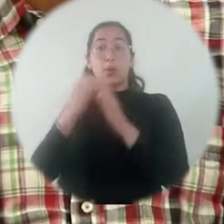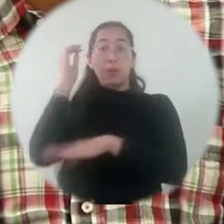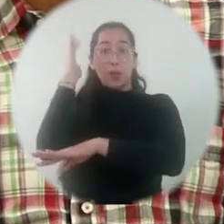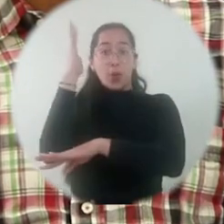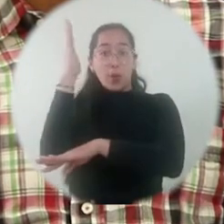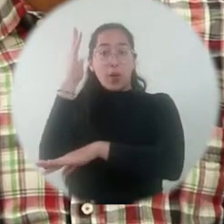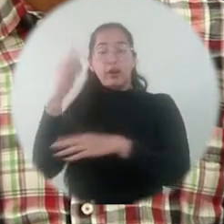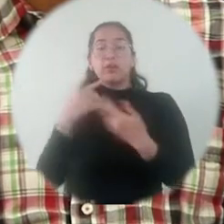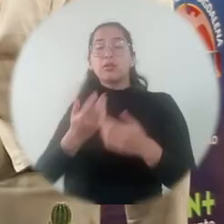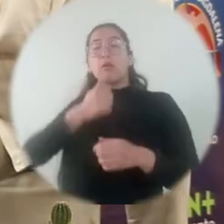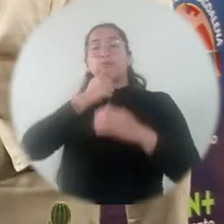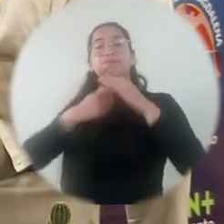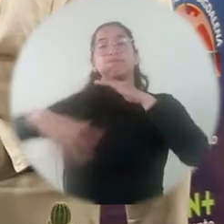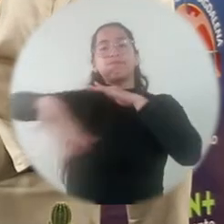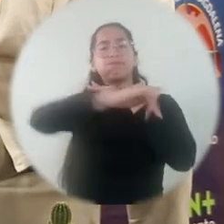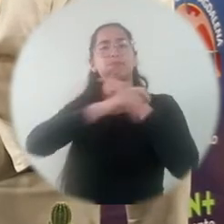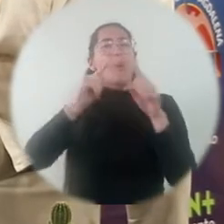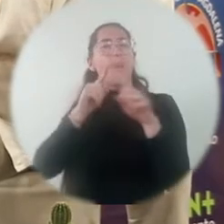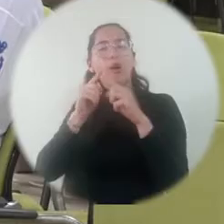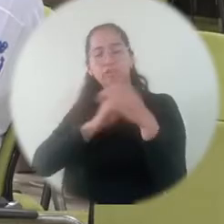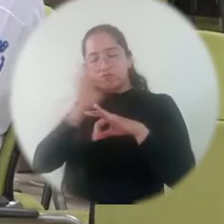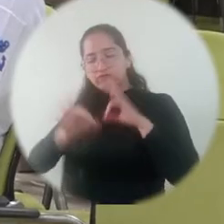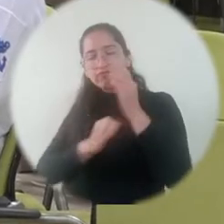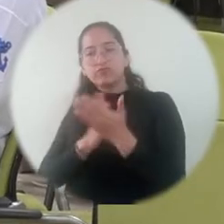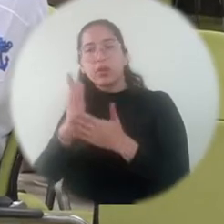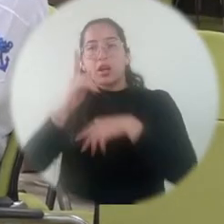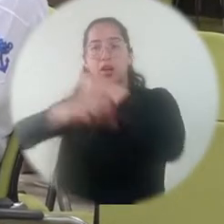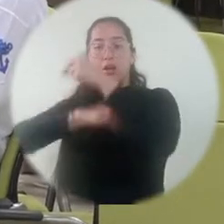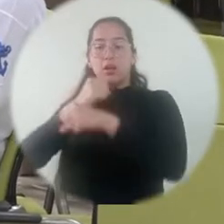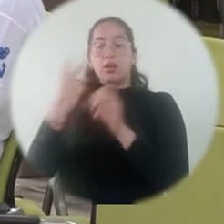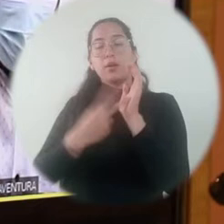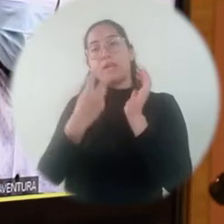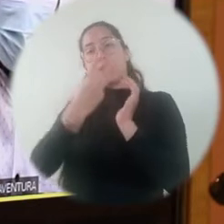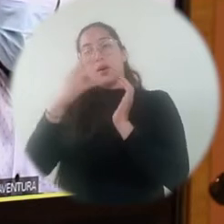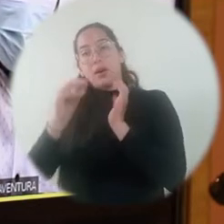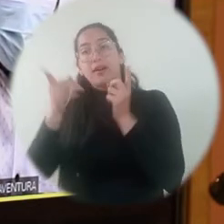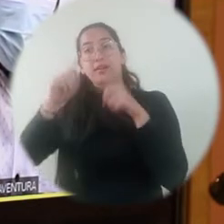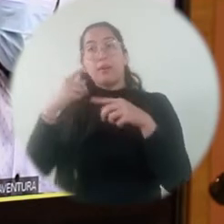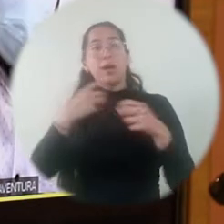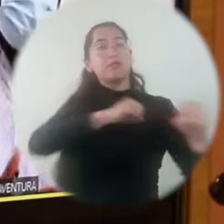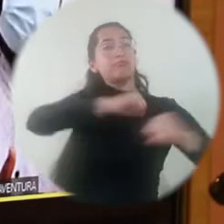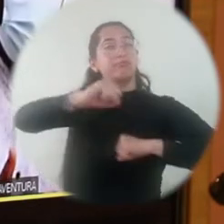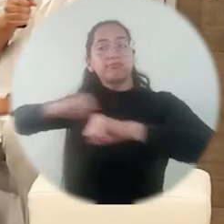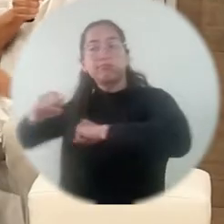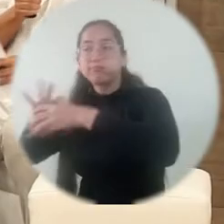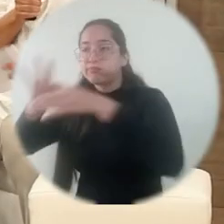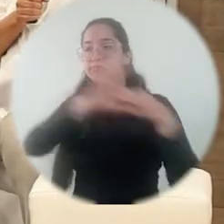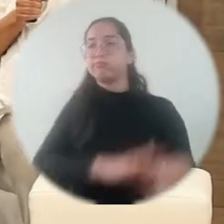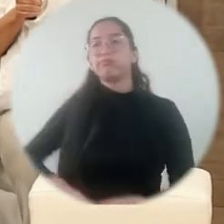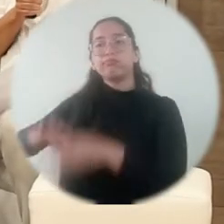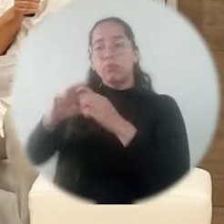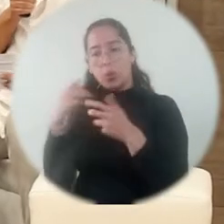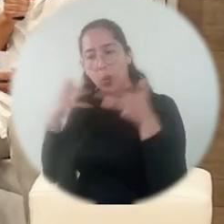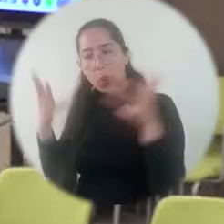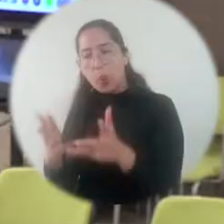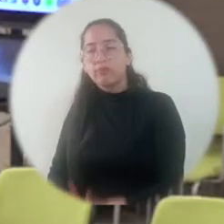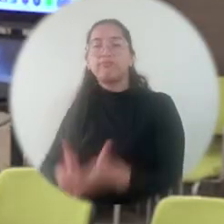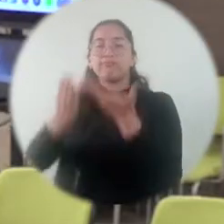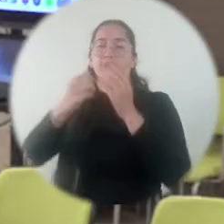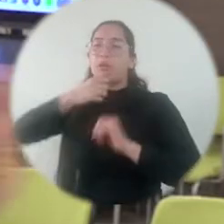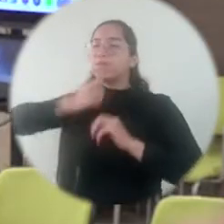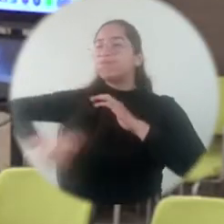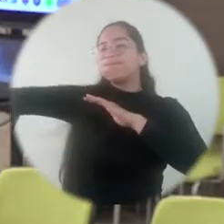paneles denominados Un Océano Productivo y Sostenible a 2030 y Revitalización, Acción Conjunta por el Océano. La